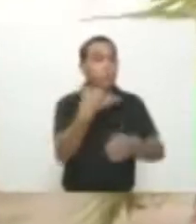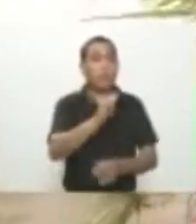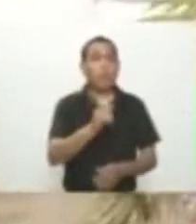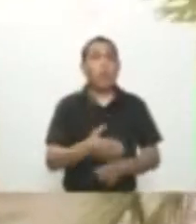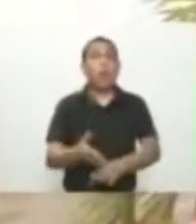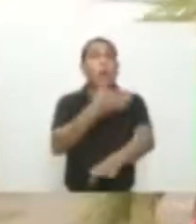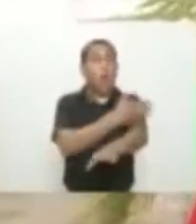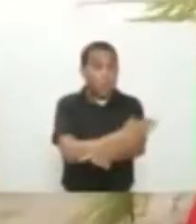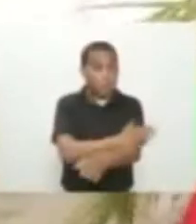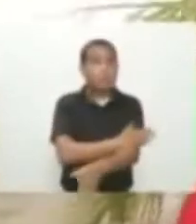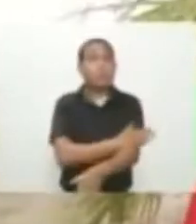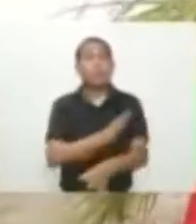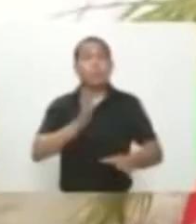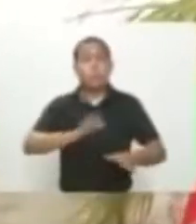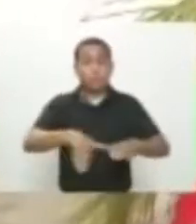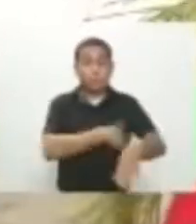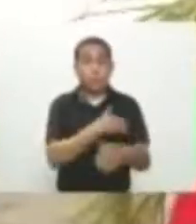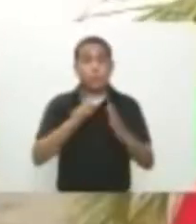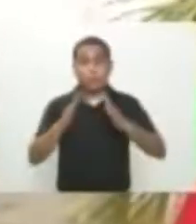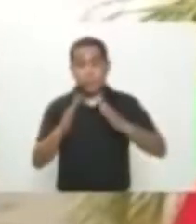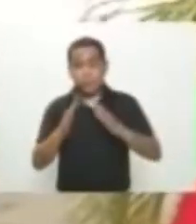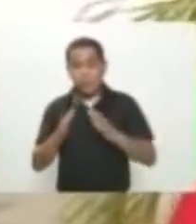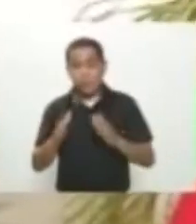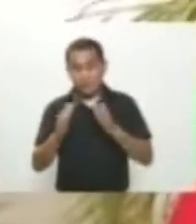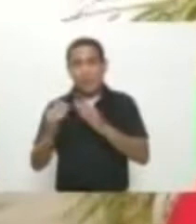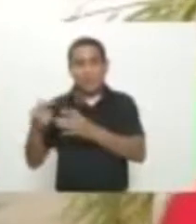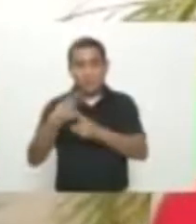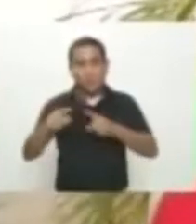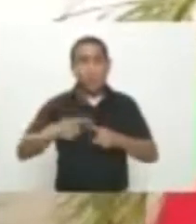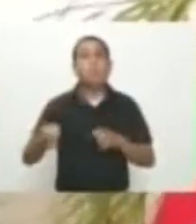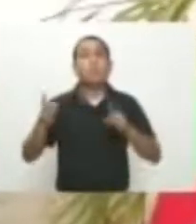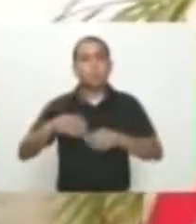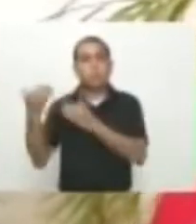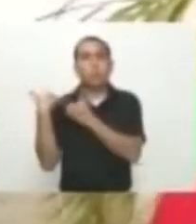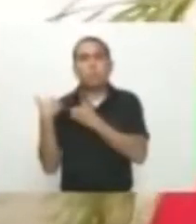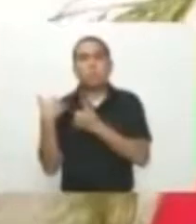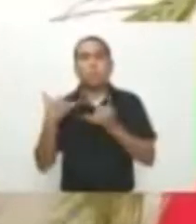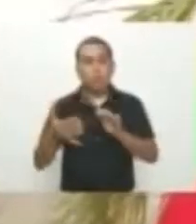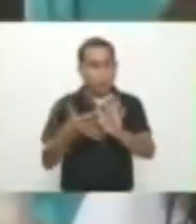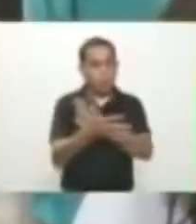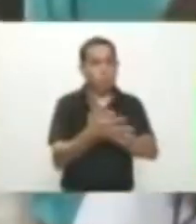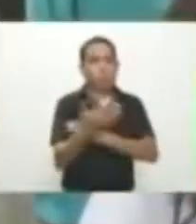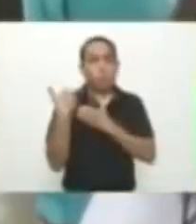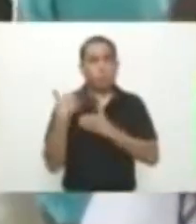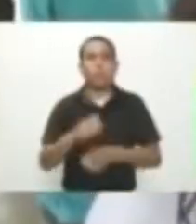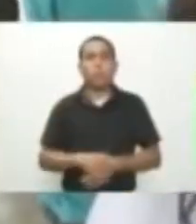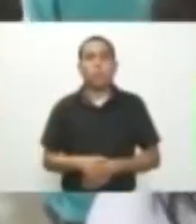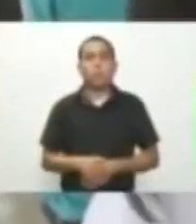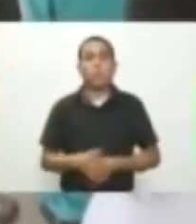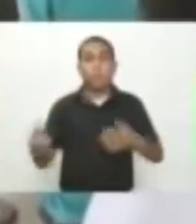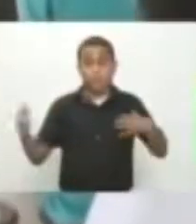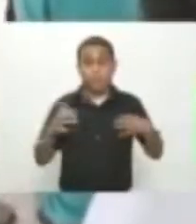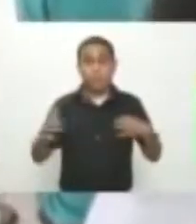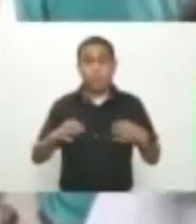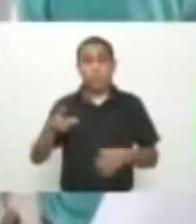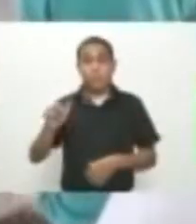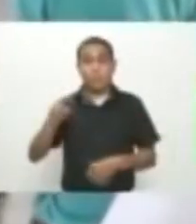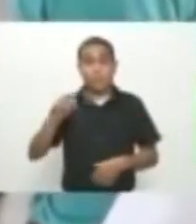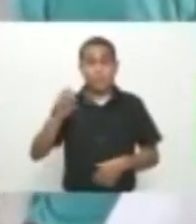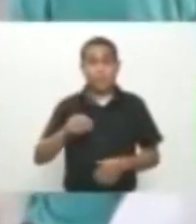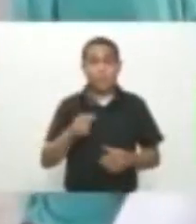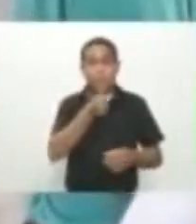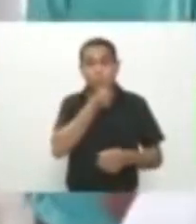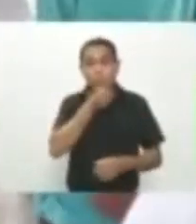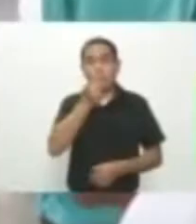hecho el ministerio mucho antes y en el cual pues tengo la responsabilidad de acudir a ese evento En Valledupar, Ramón Meneses Las